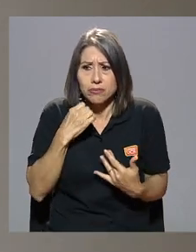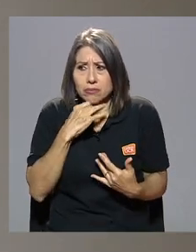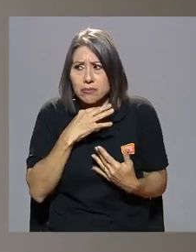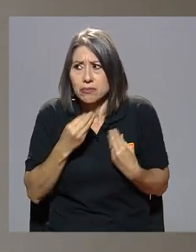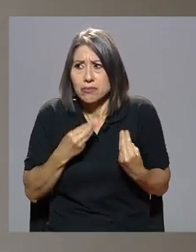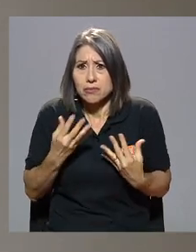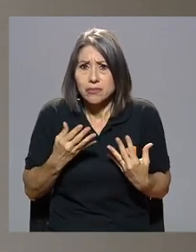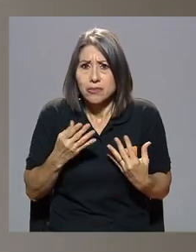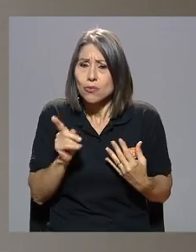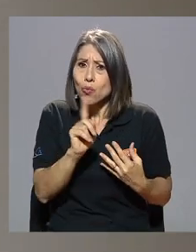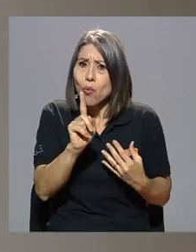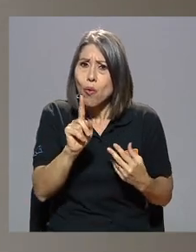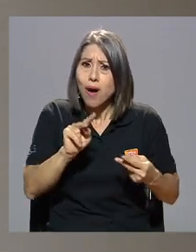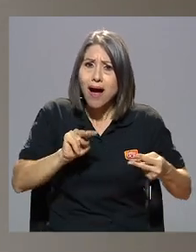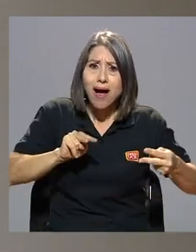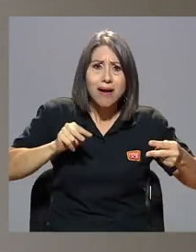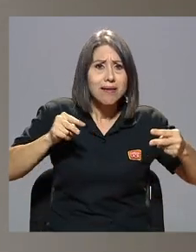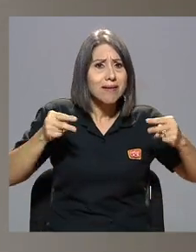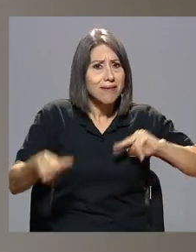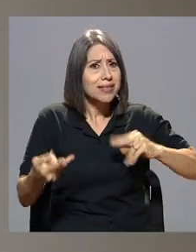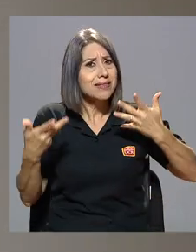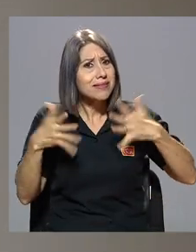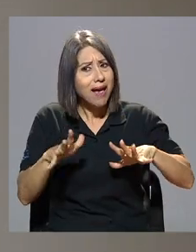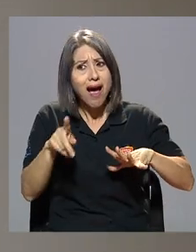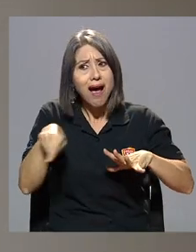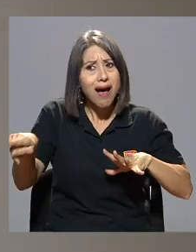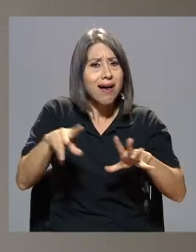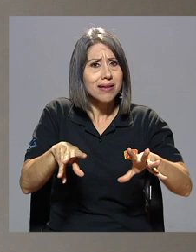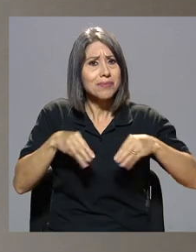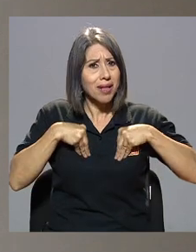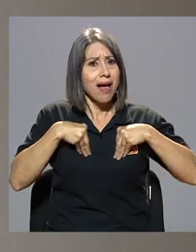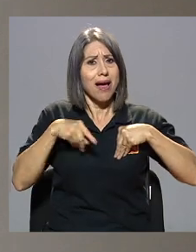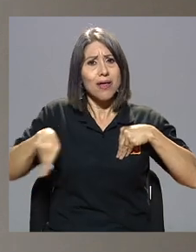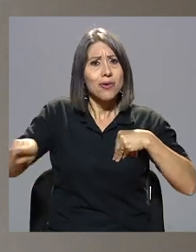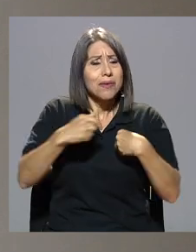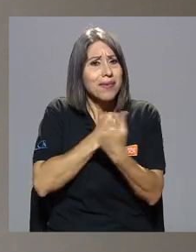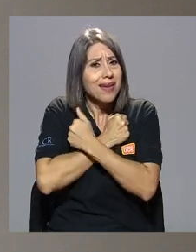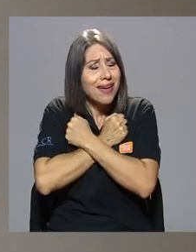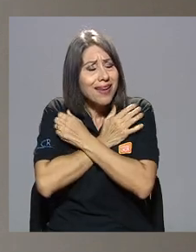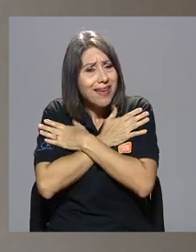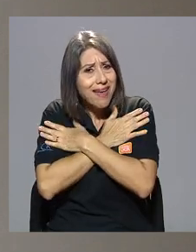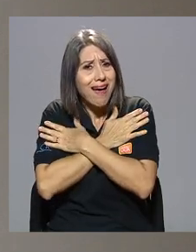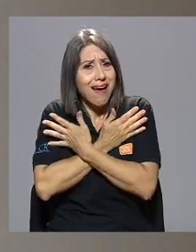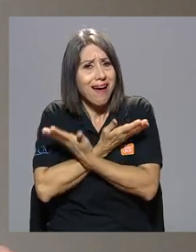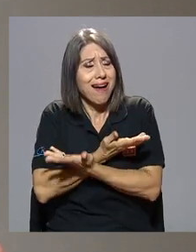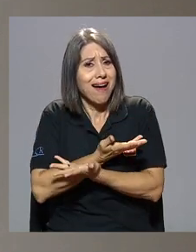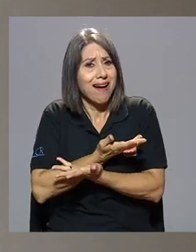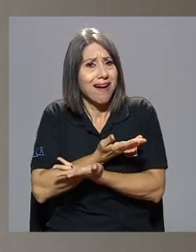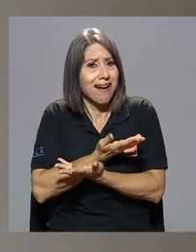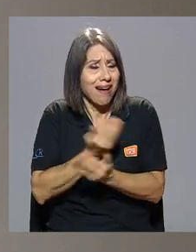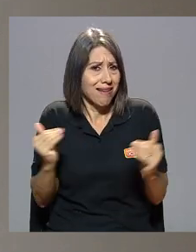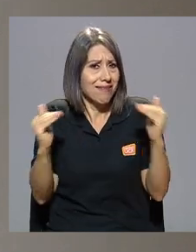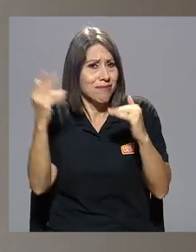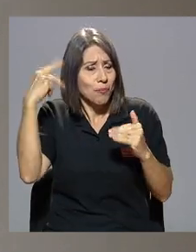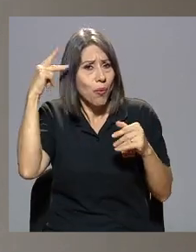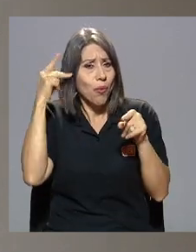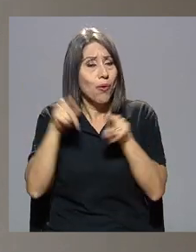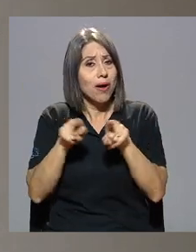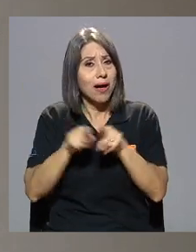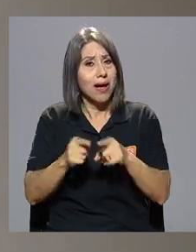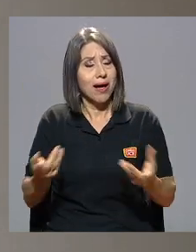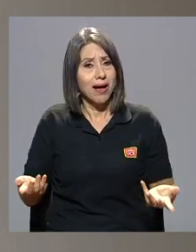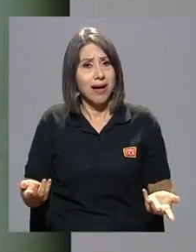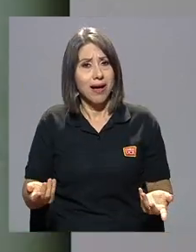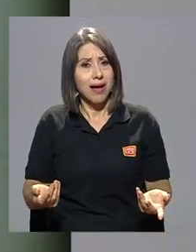sociedad sino que al revés era aceptado y me quería en un sentido político